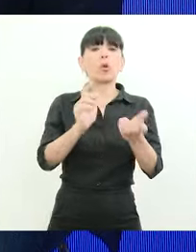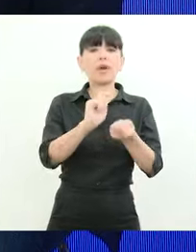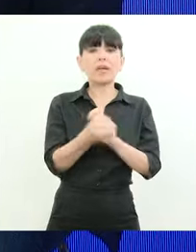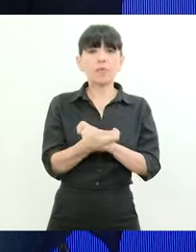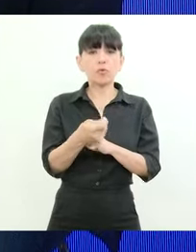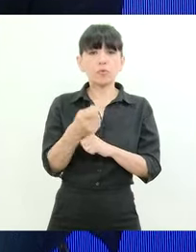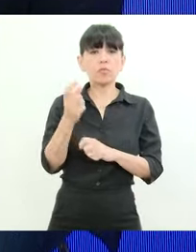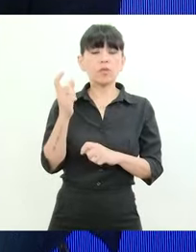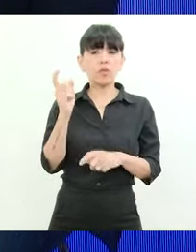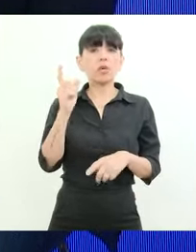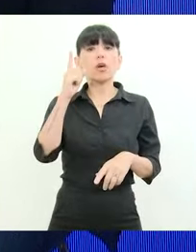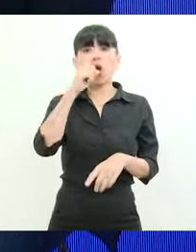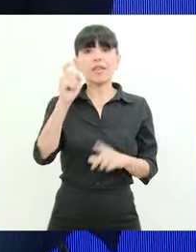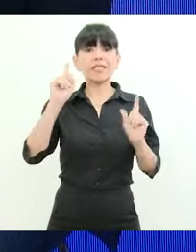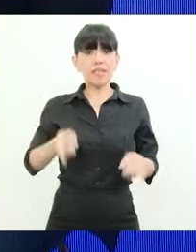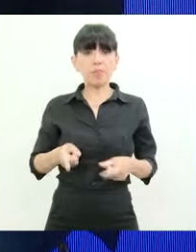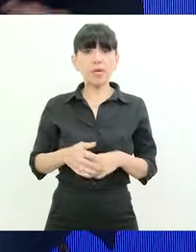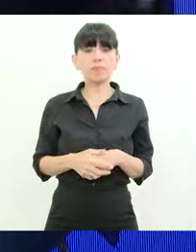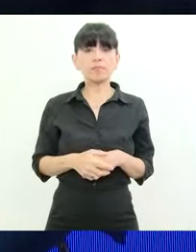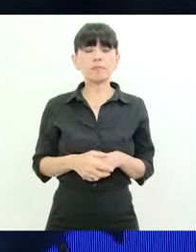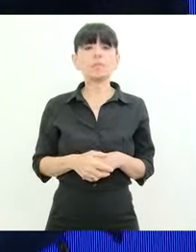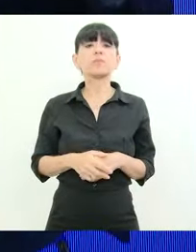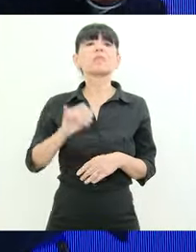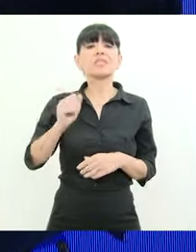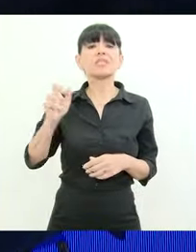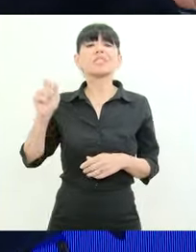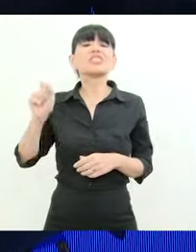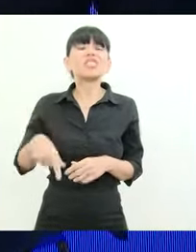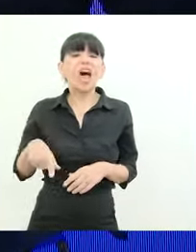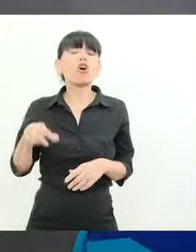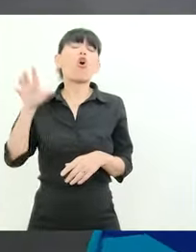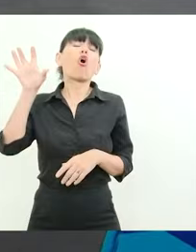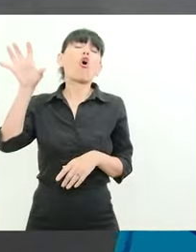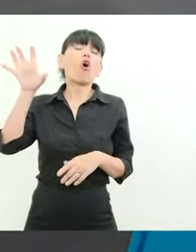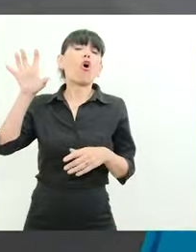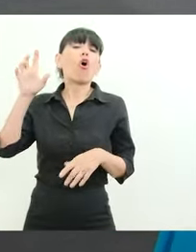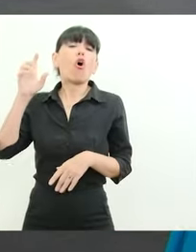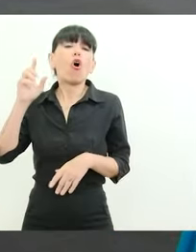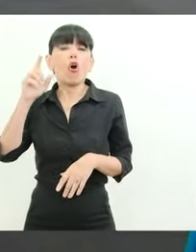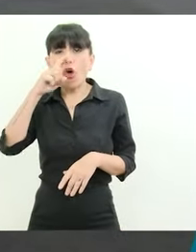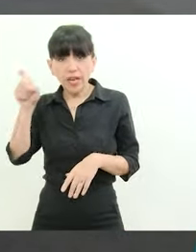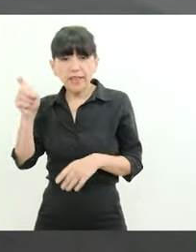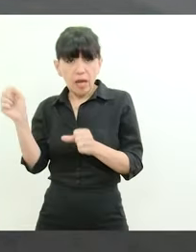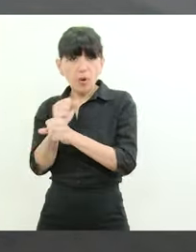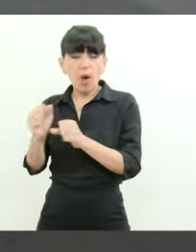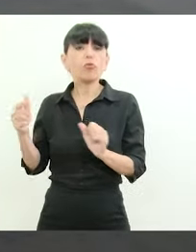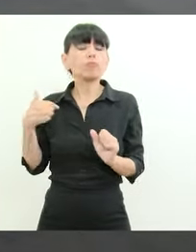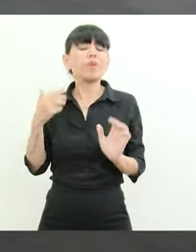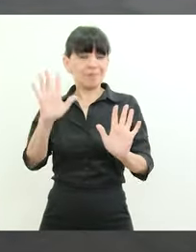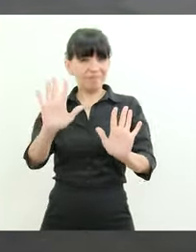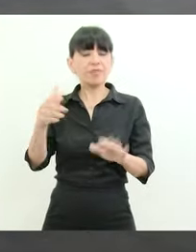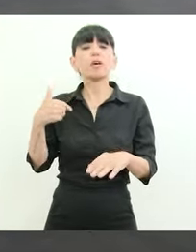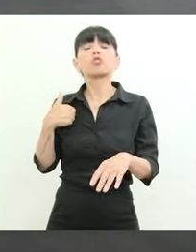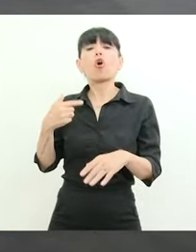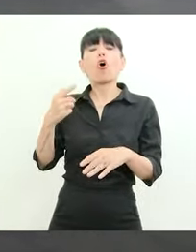como... Corrientes también, ¿no? Bueno, claro, pero en este sentido... pero Chaco Corrientes ya está aprobado y Chaco y Corrientes, fíjese, yo firmo el contrato